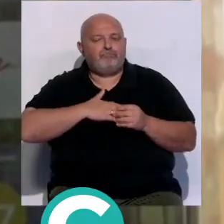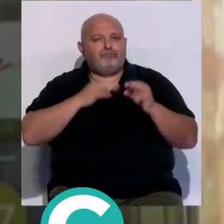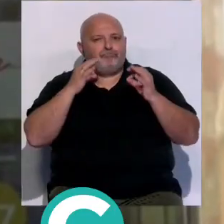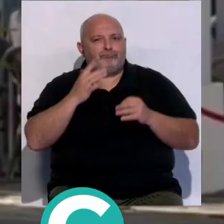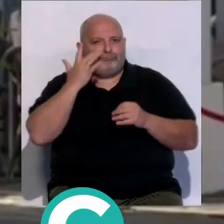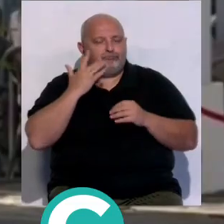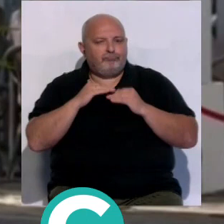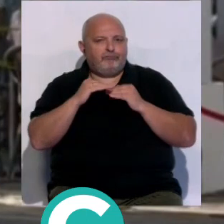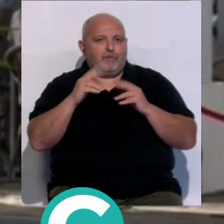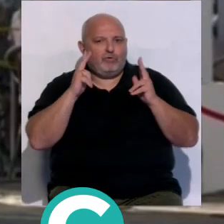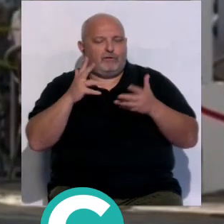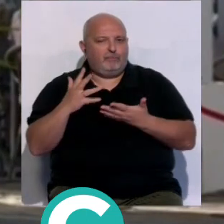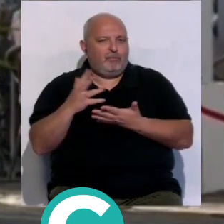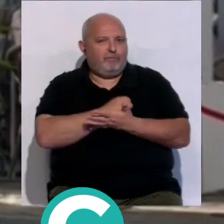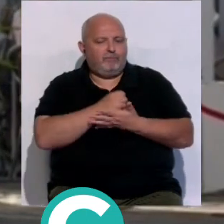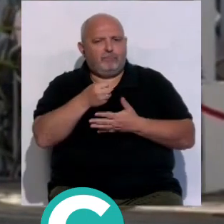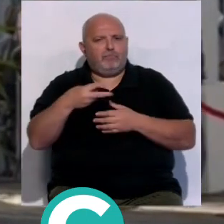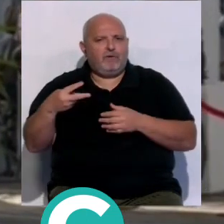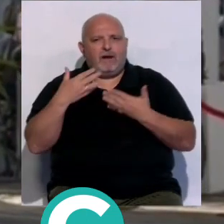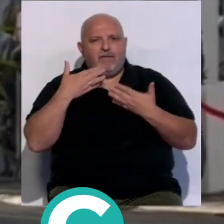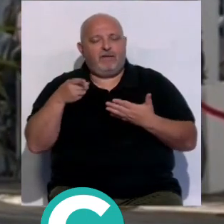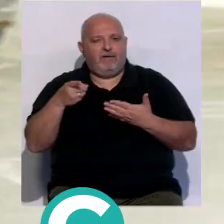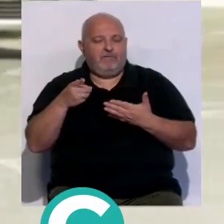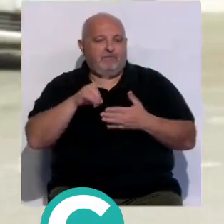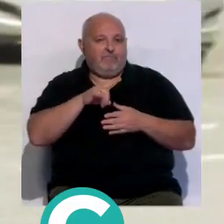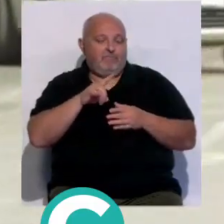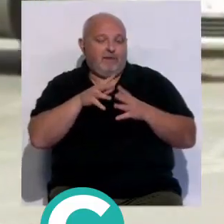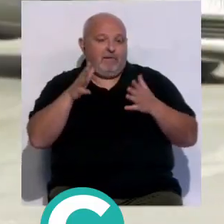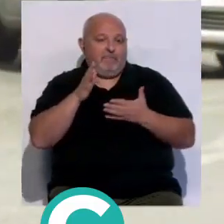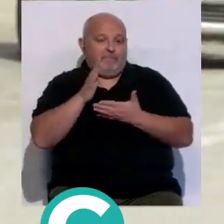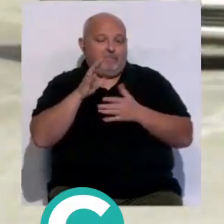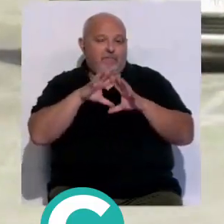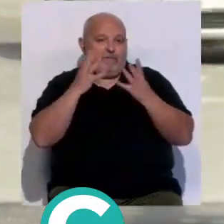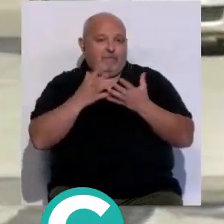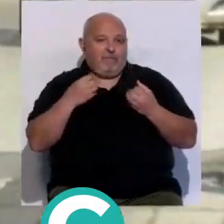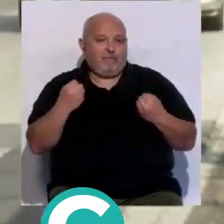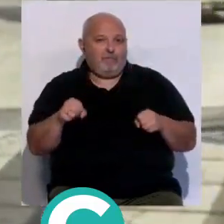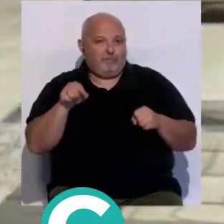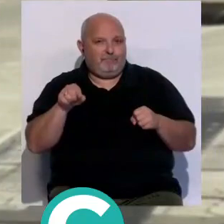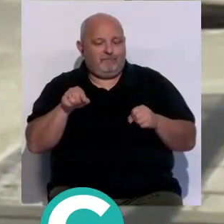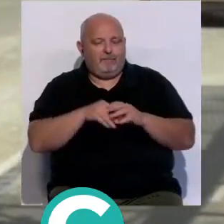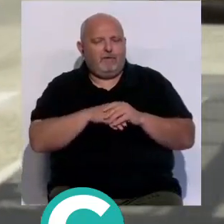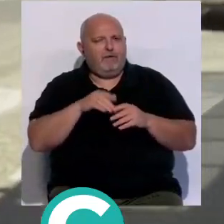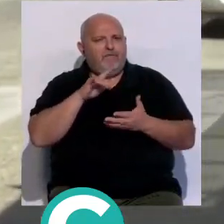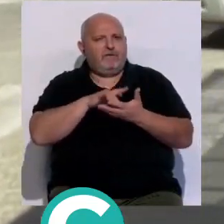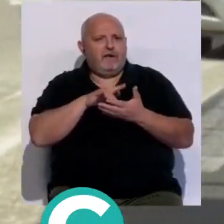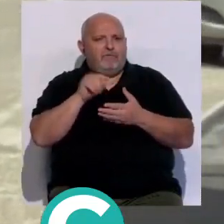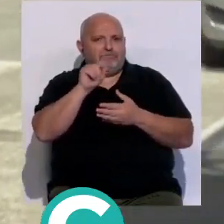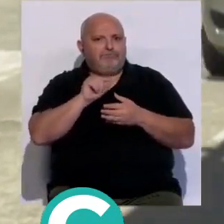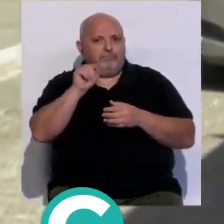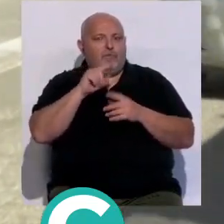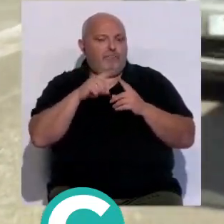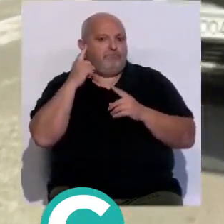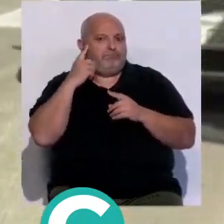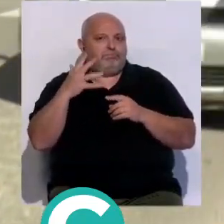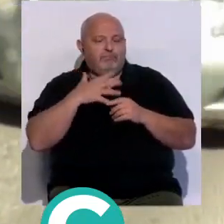saludo,